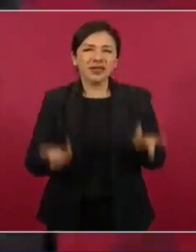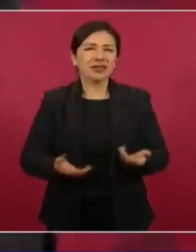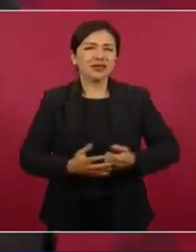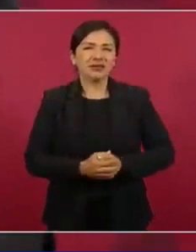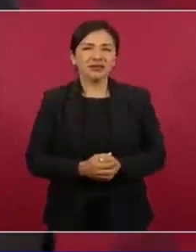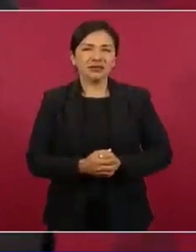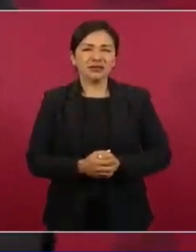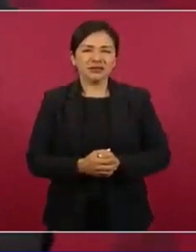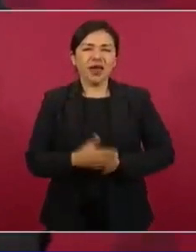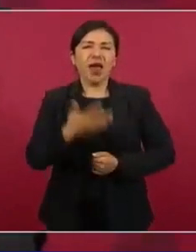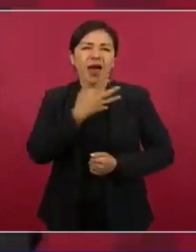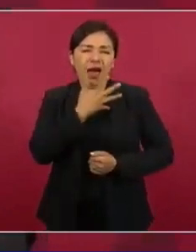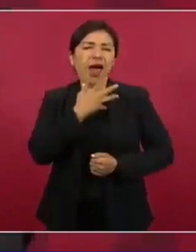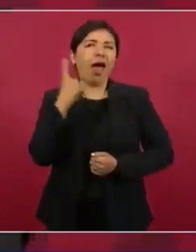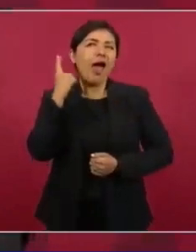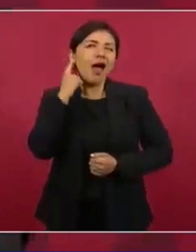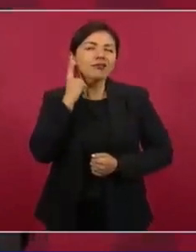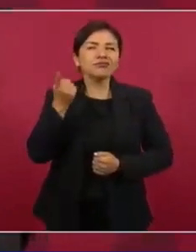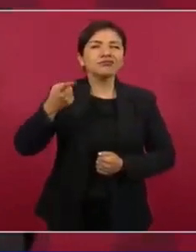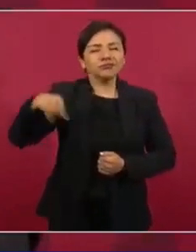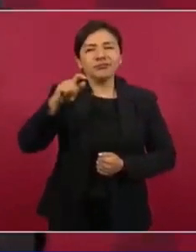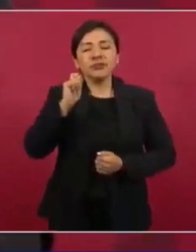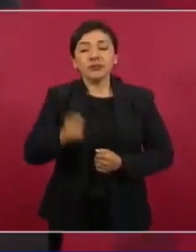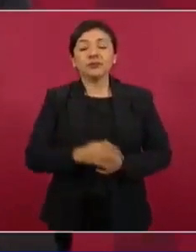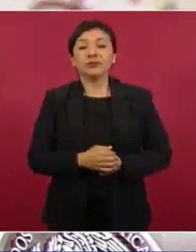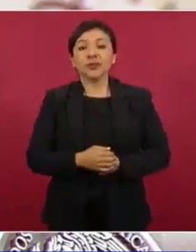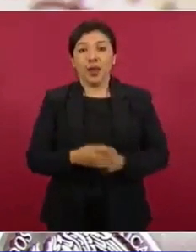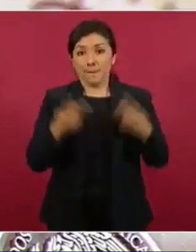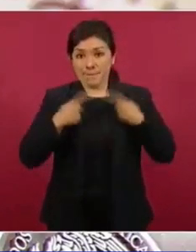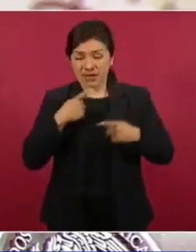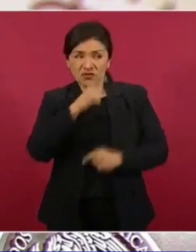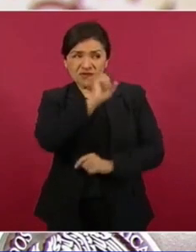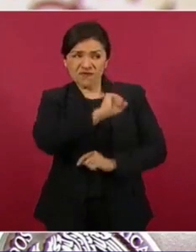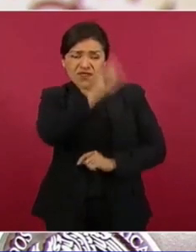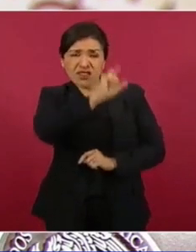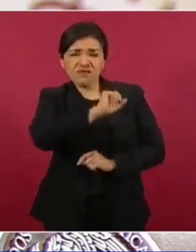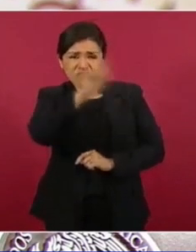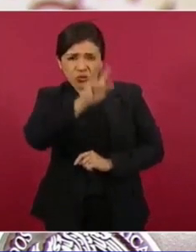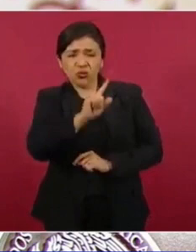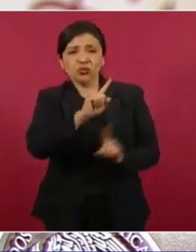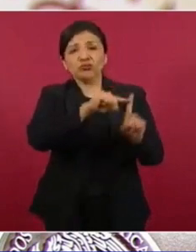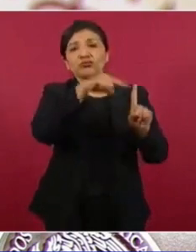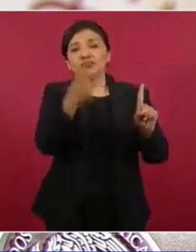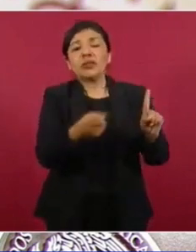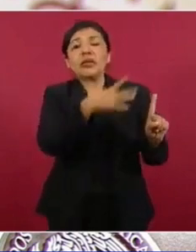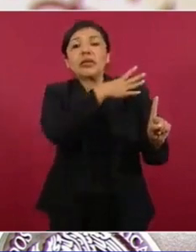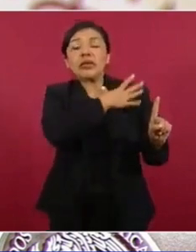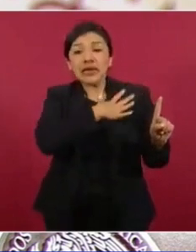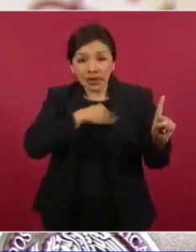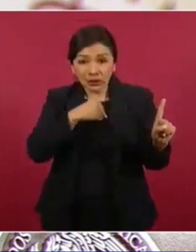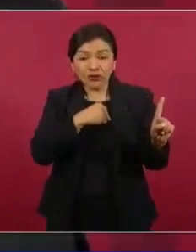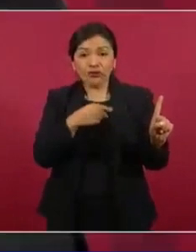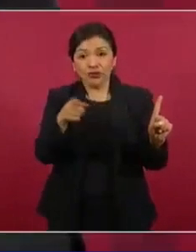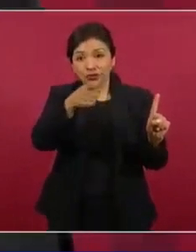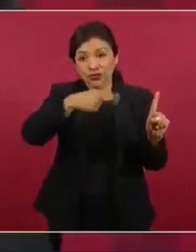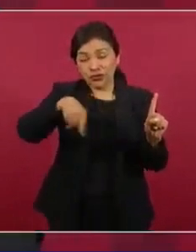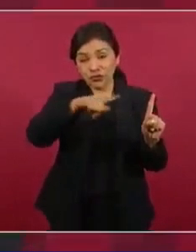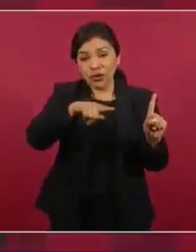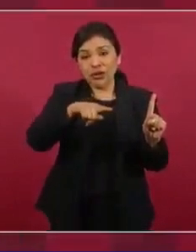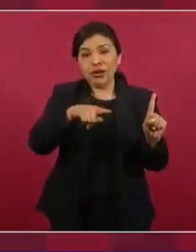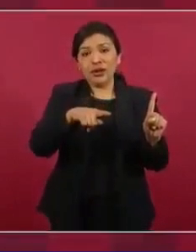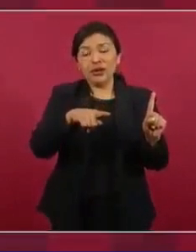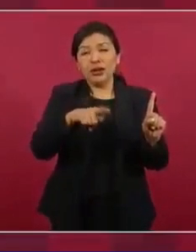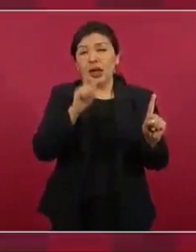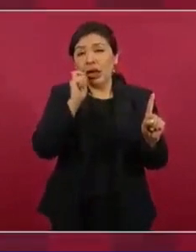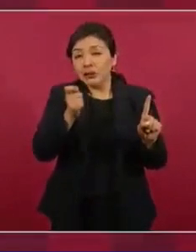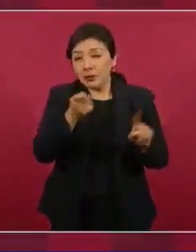Hay un dicho según el cual el hijo de los famosos o los hijos de los famosos no